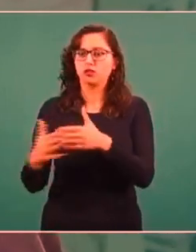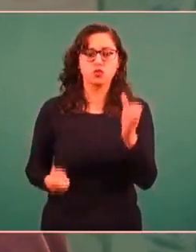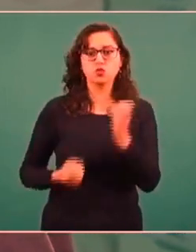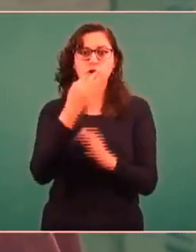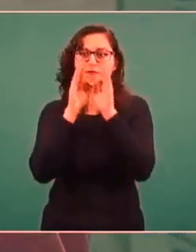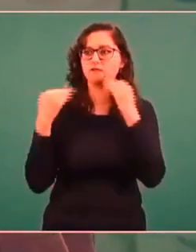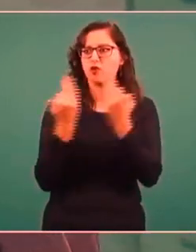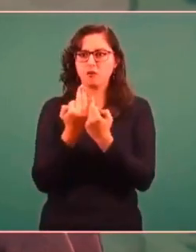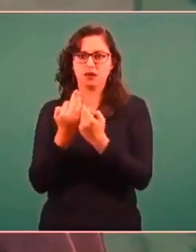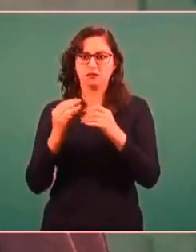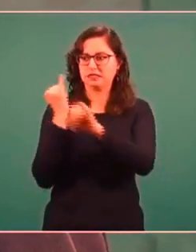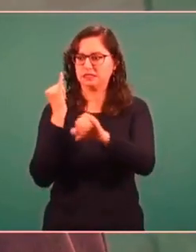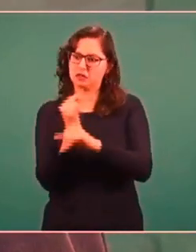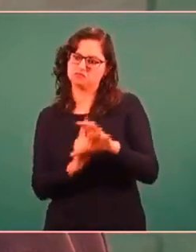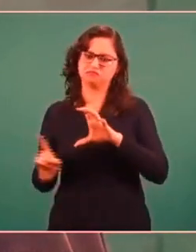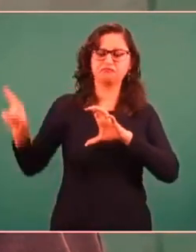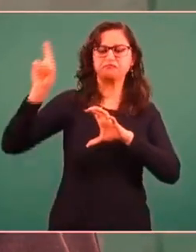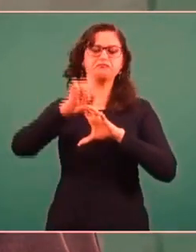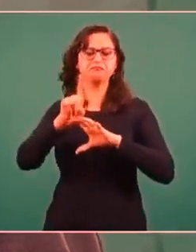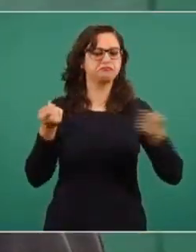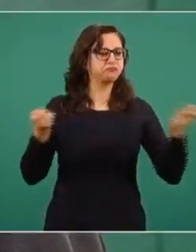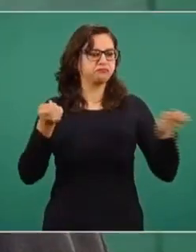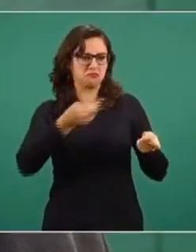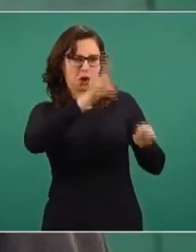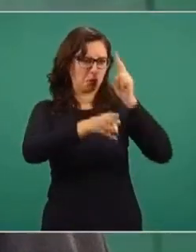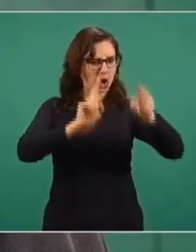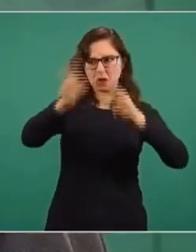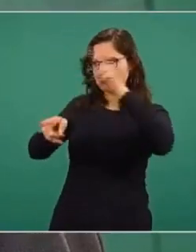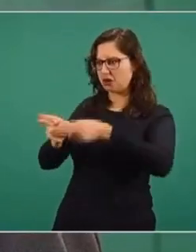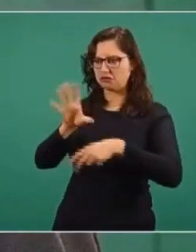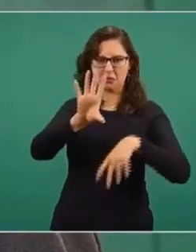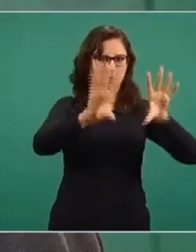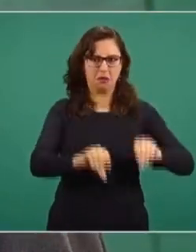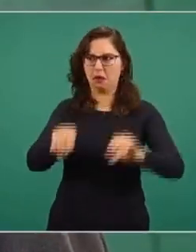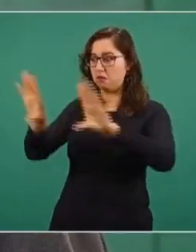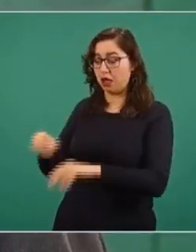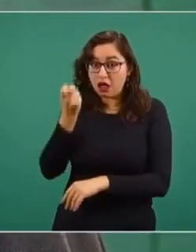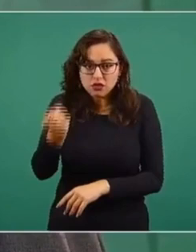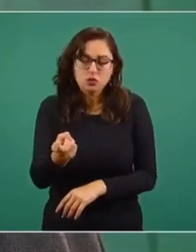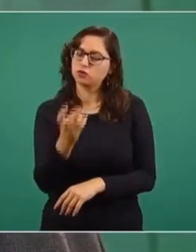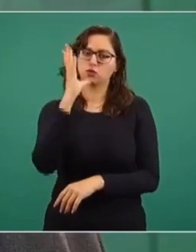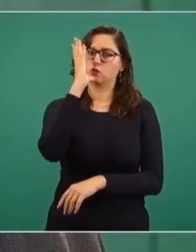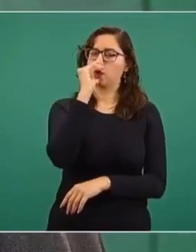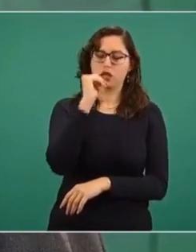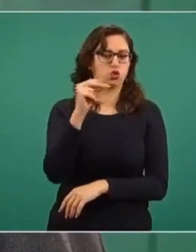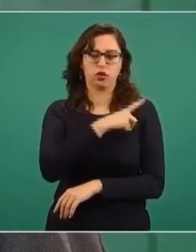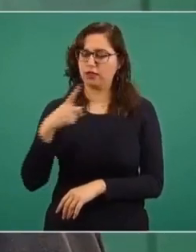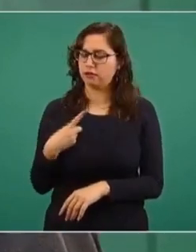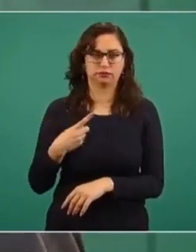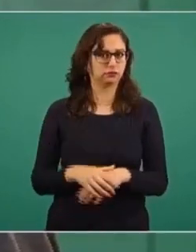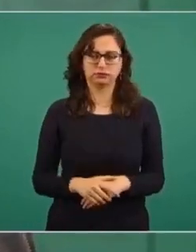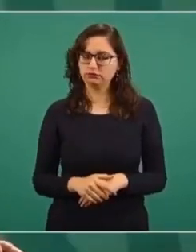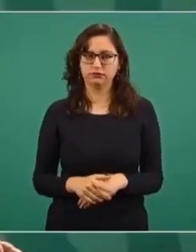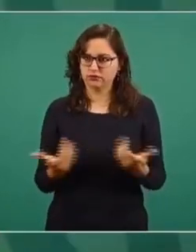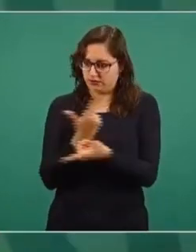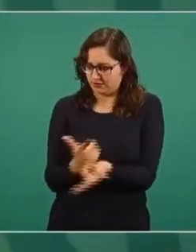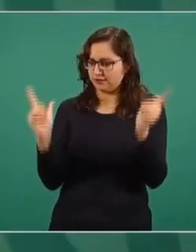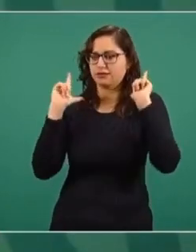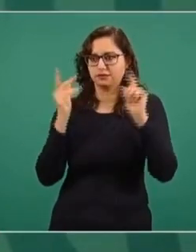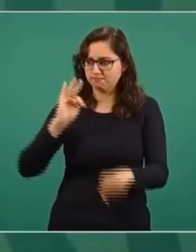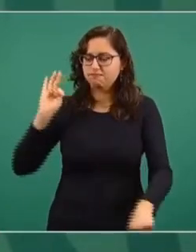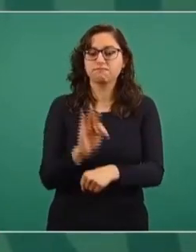Eso no se puede aceptar, no se puede permitir, porque eso va en contra de la libertad. No sé si ustedes han observado